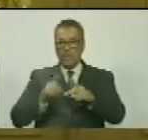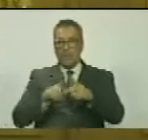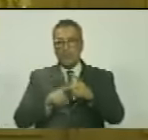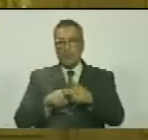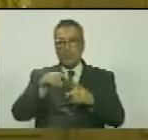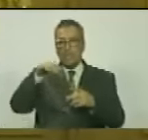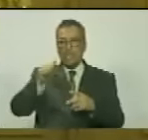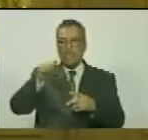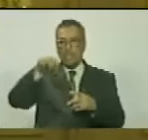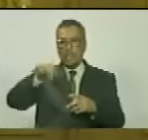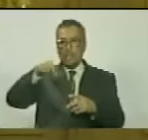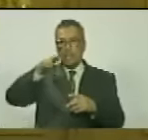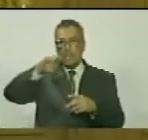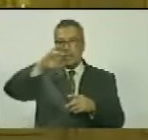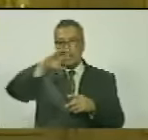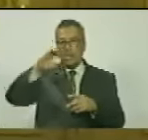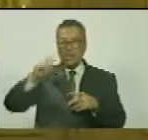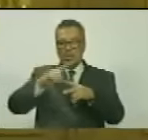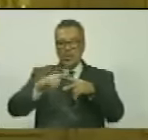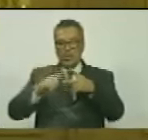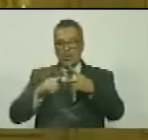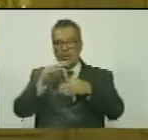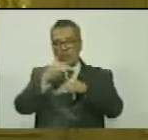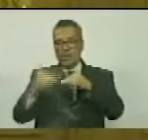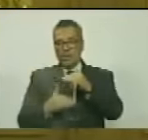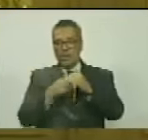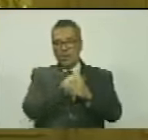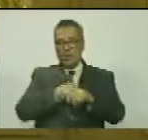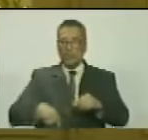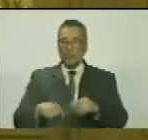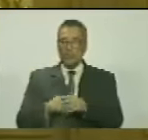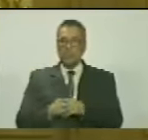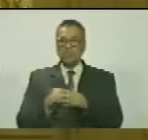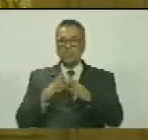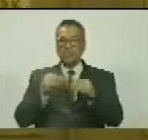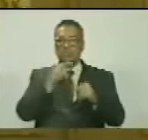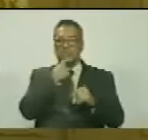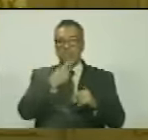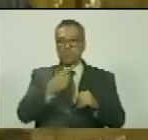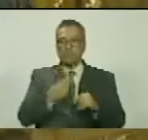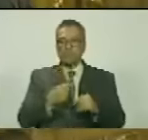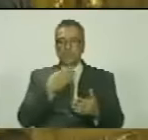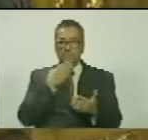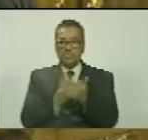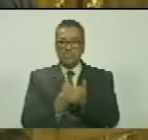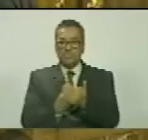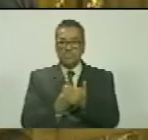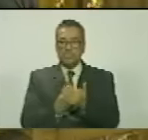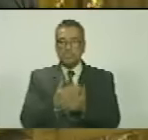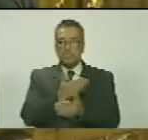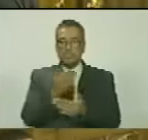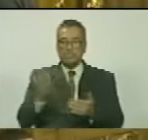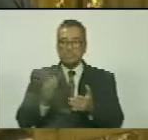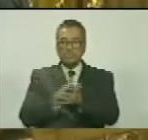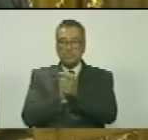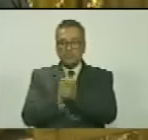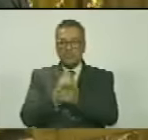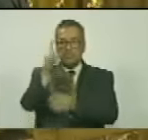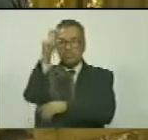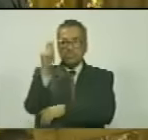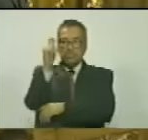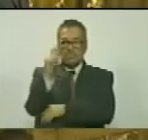América Pérez segunda vicepresidente es todo muchísimas gracias colegas